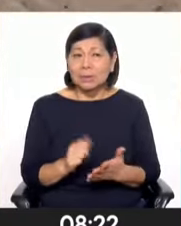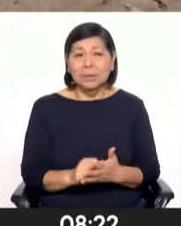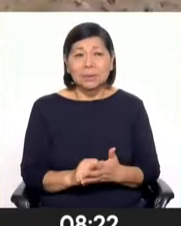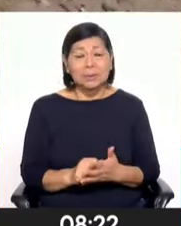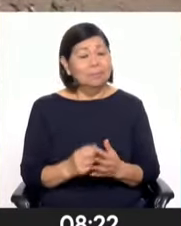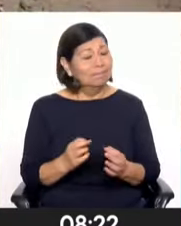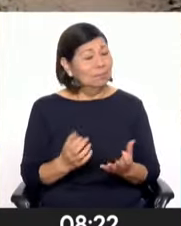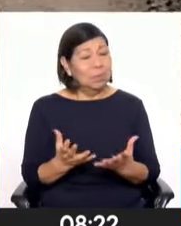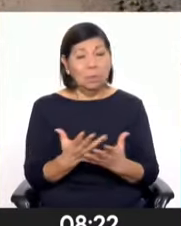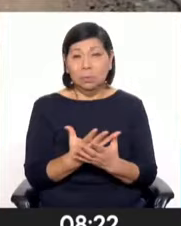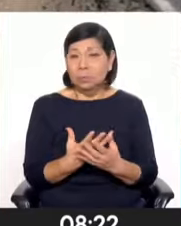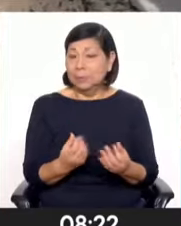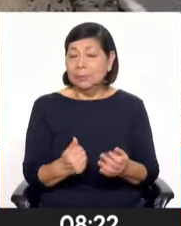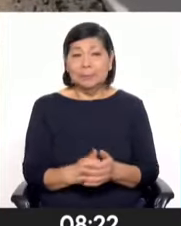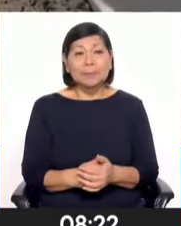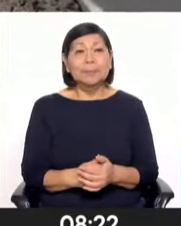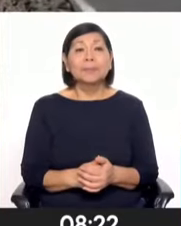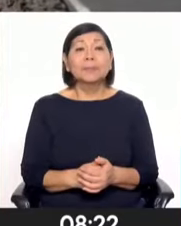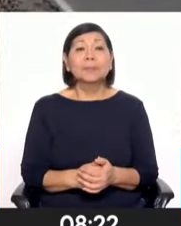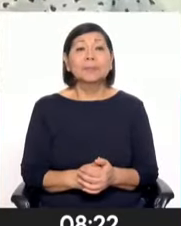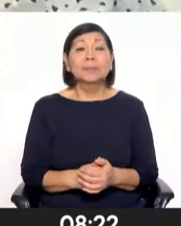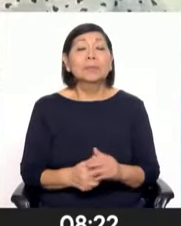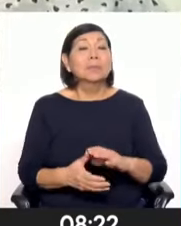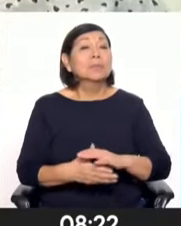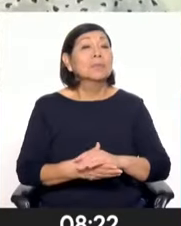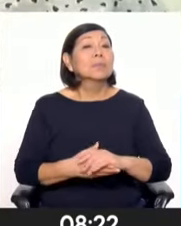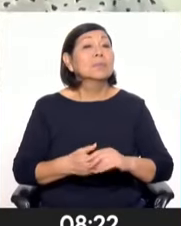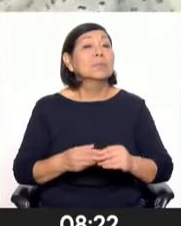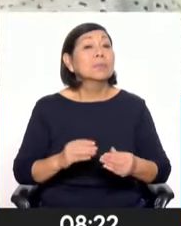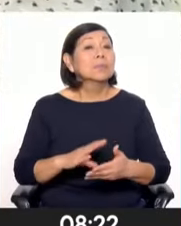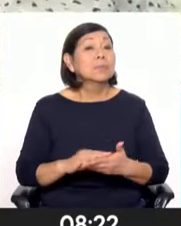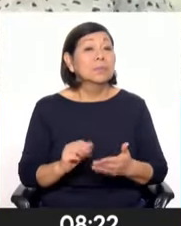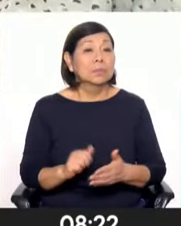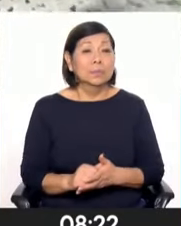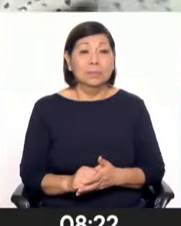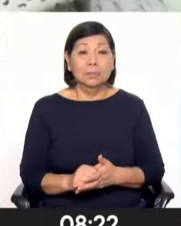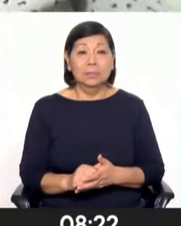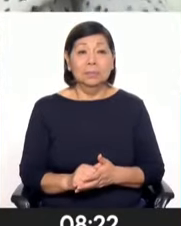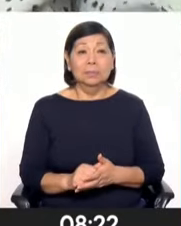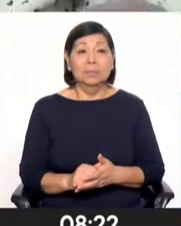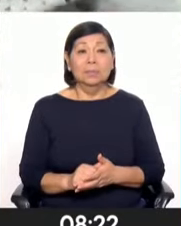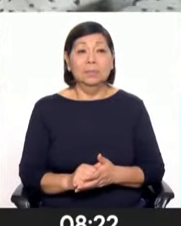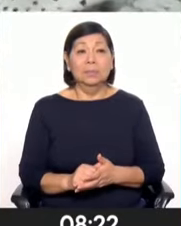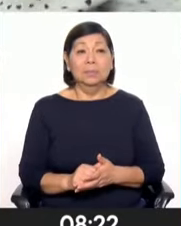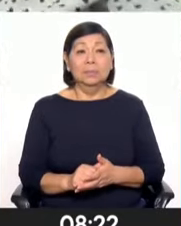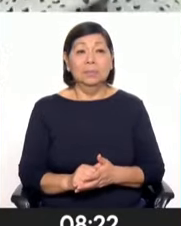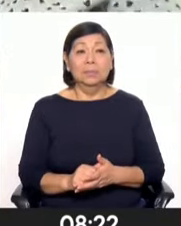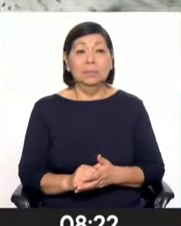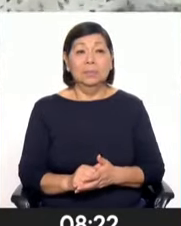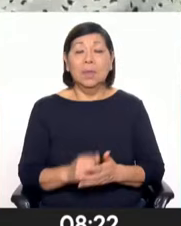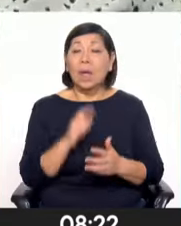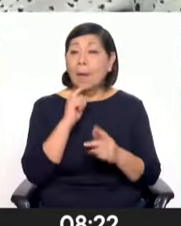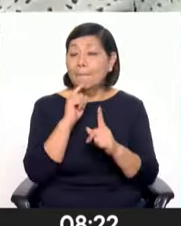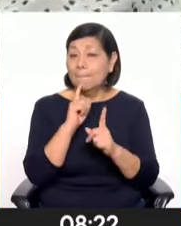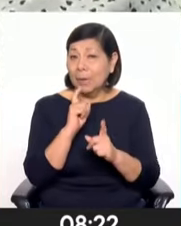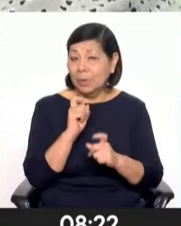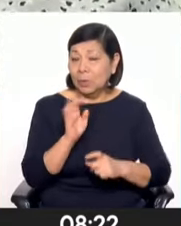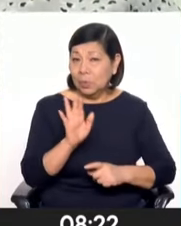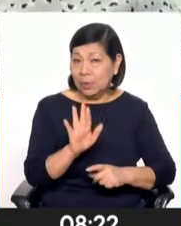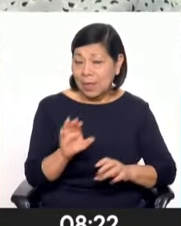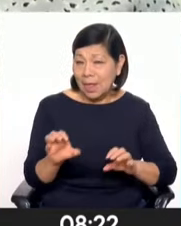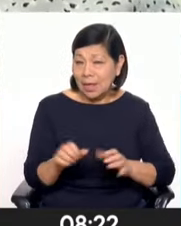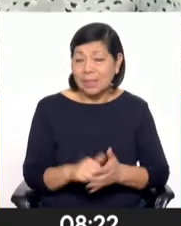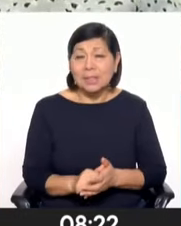de verdad, desaparecidos. Ahora, históricamente y también a través, seguramente, las consultas que ustedes han